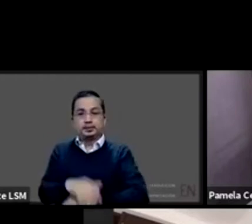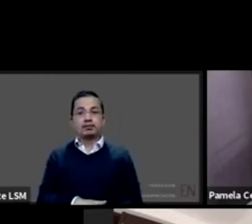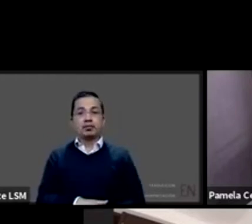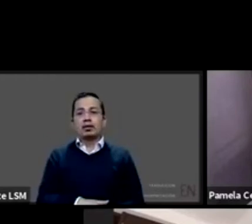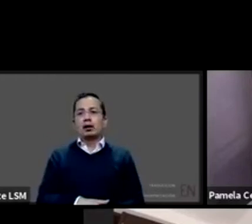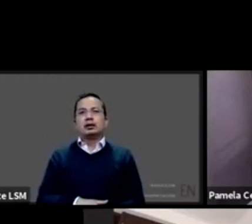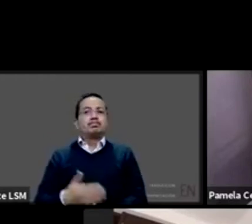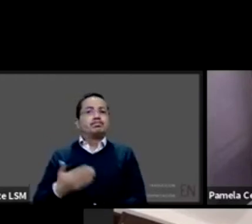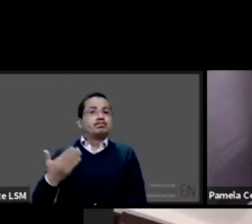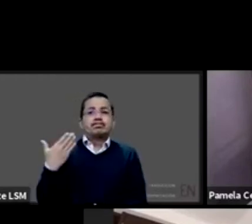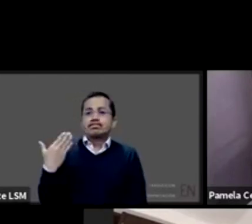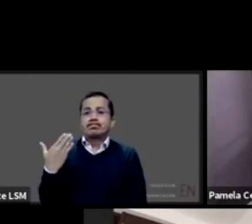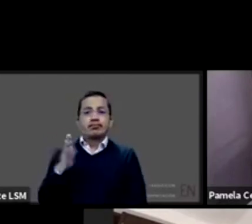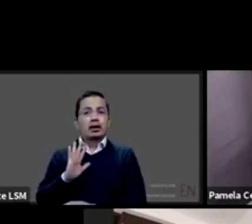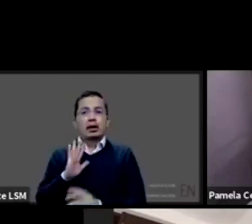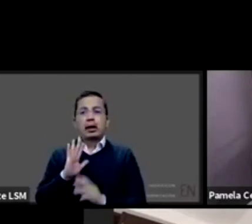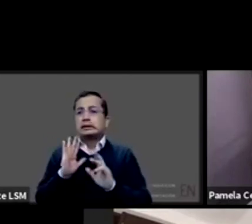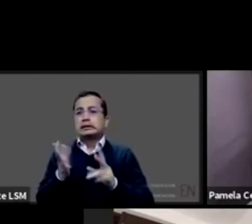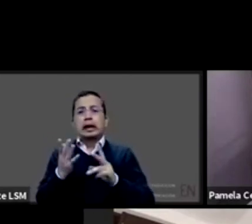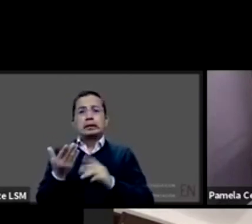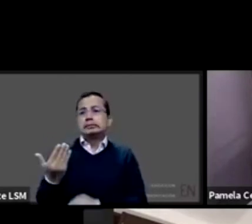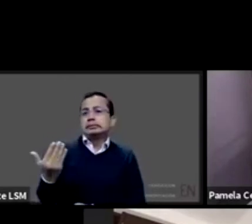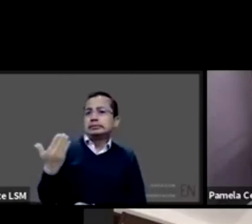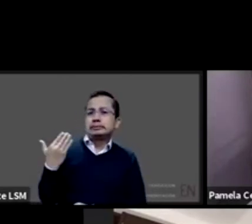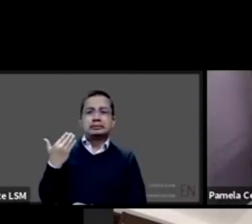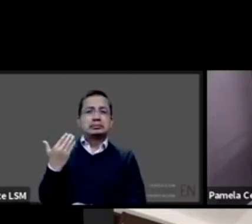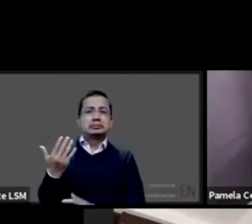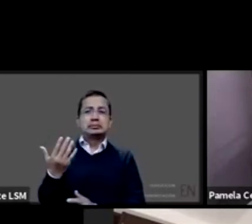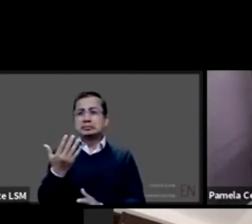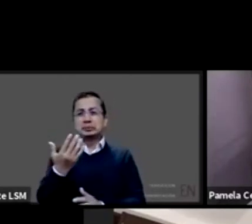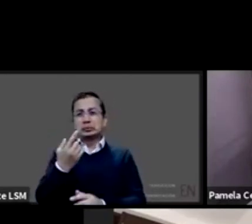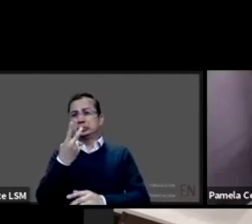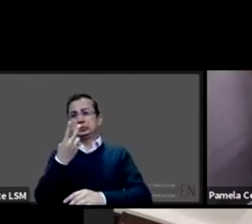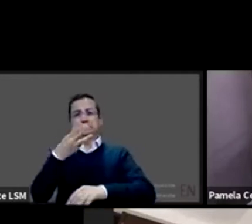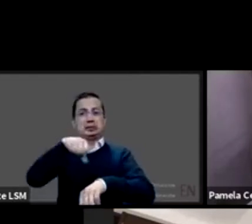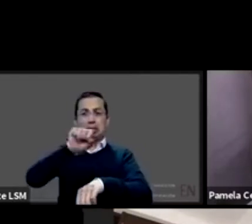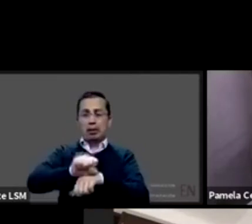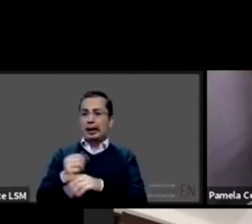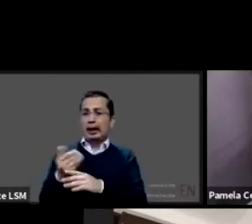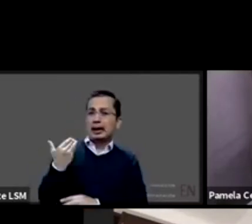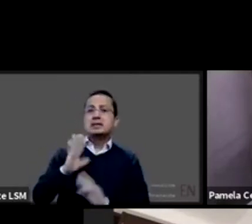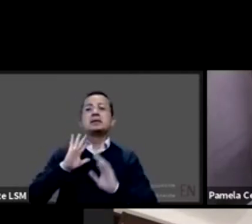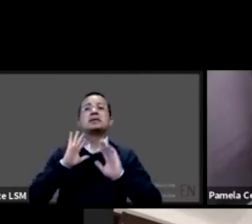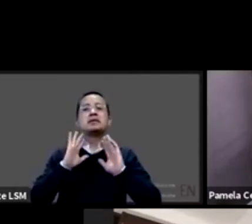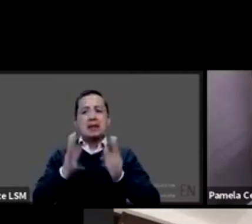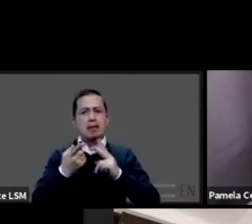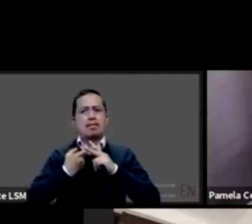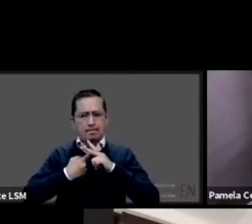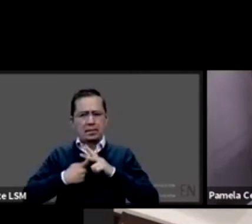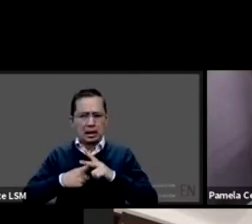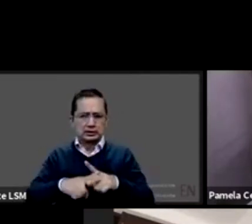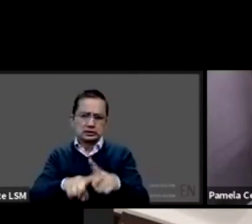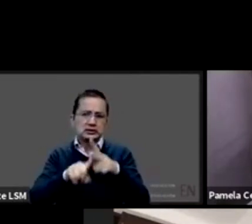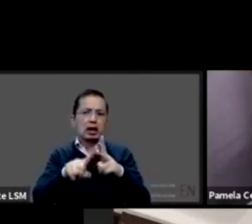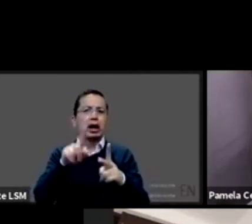apenas hace algunas semanas que se solicita como